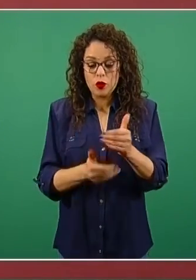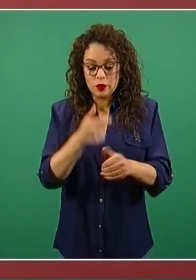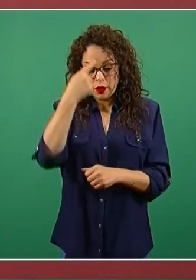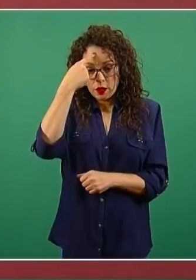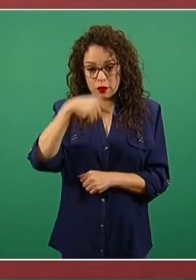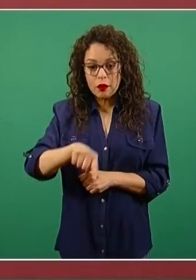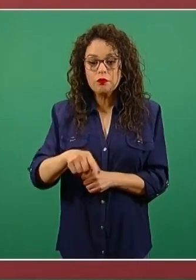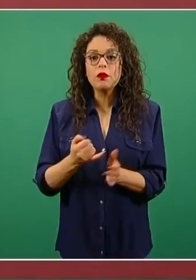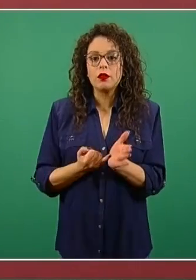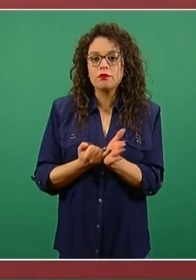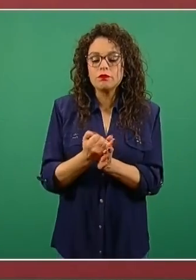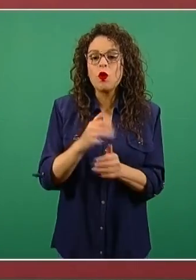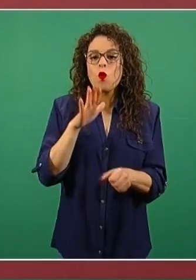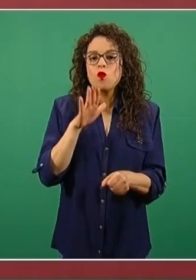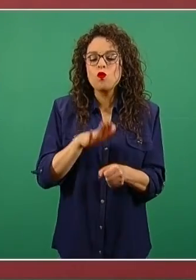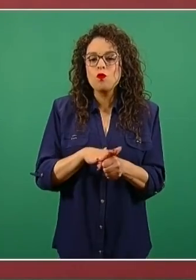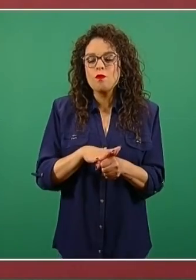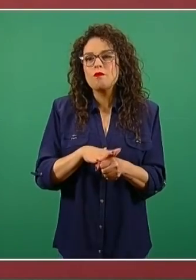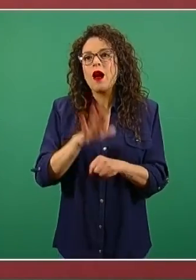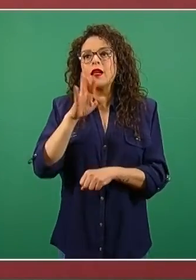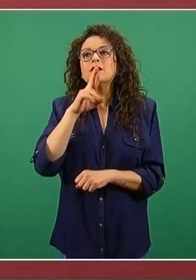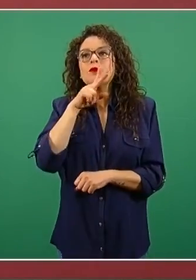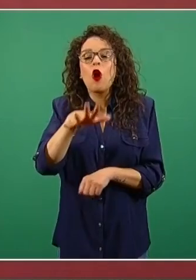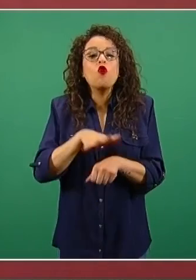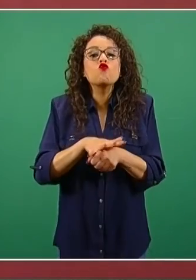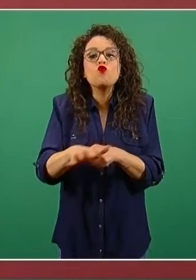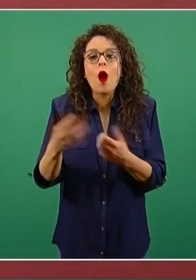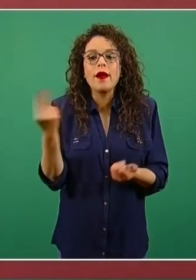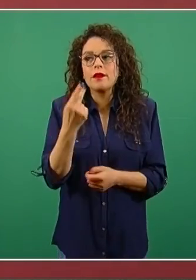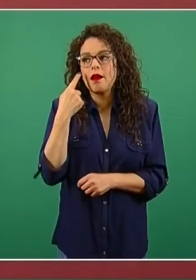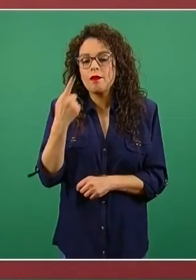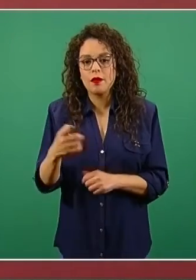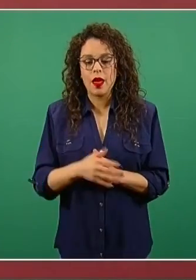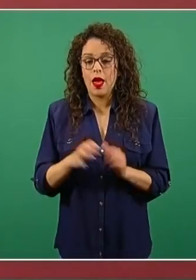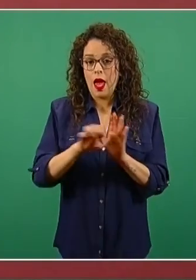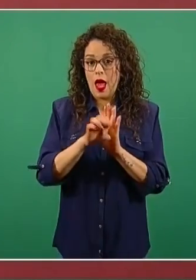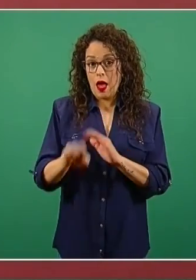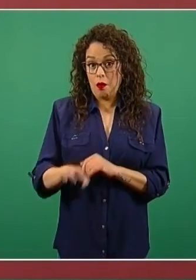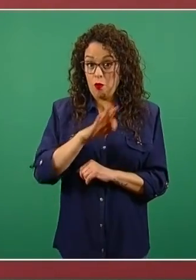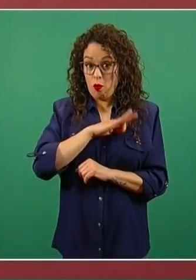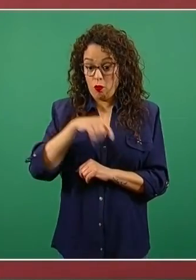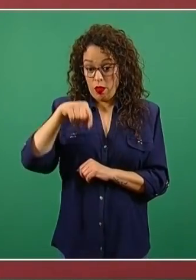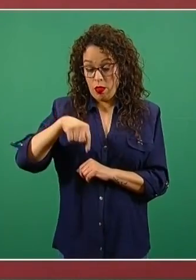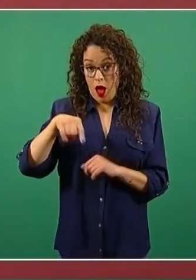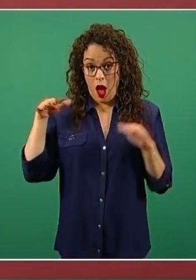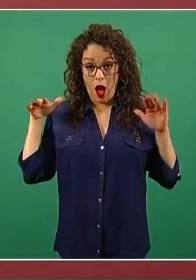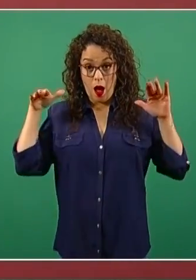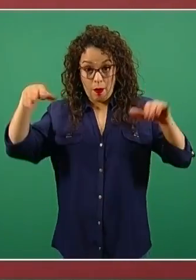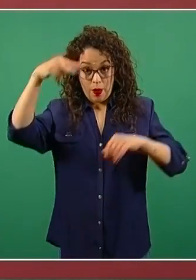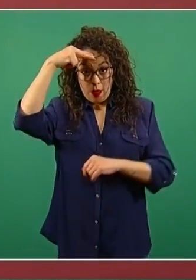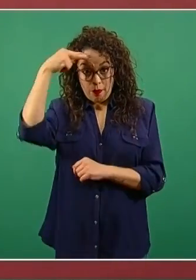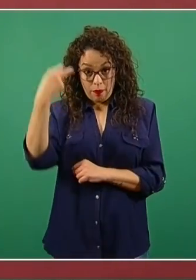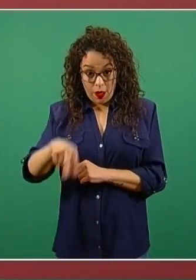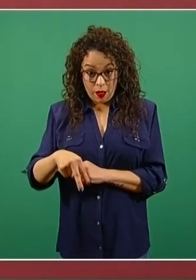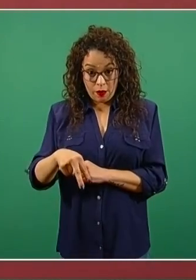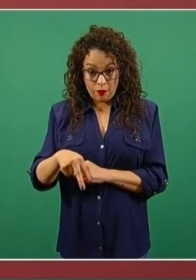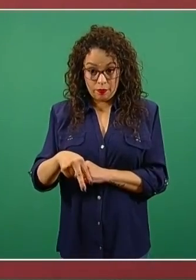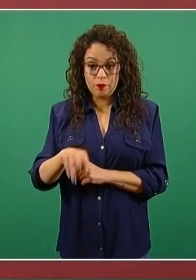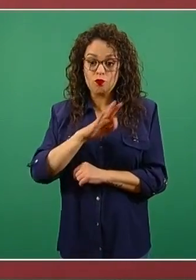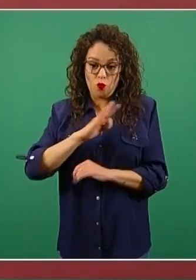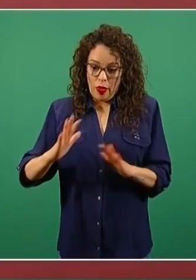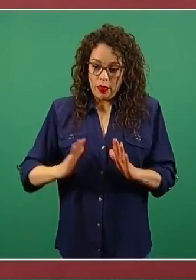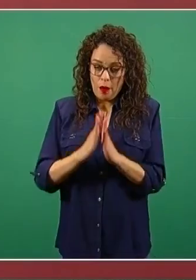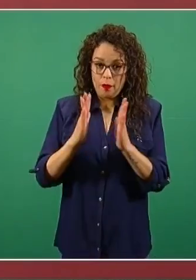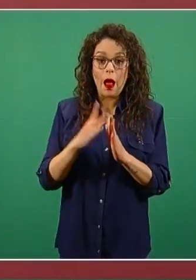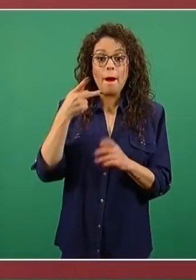de cuál es la vía más conveniente. Podría ser que incluso aviones de la Fuerza Aérea Mexicana participaran en esto, pero no es una decisión